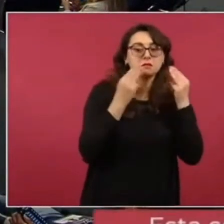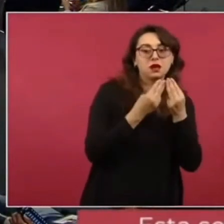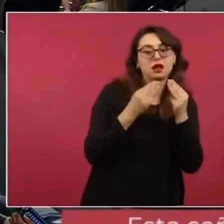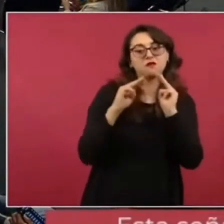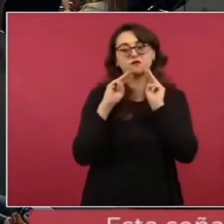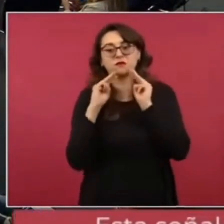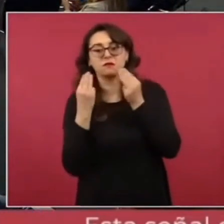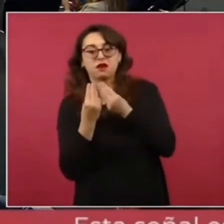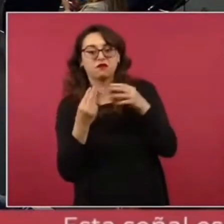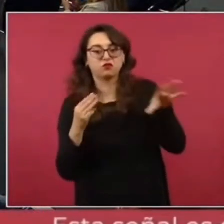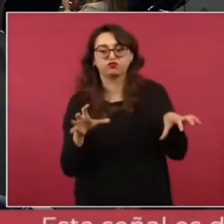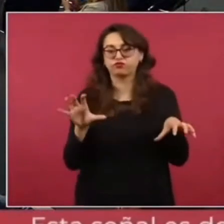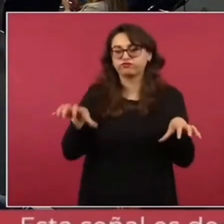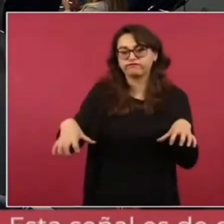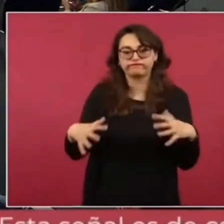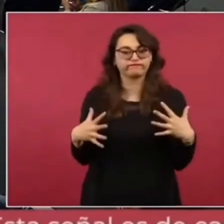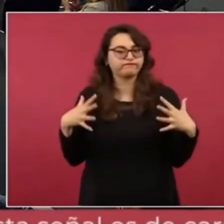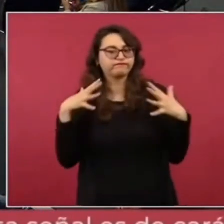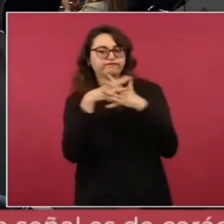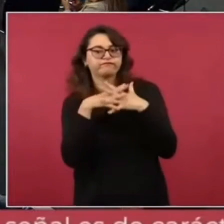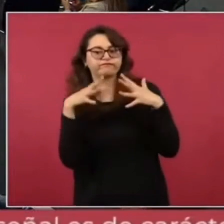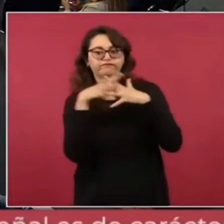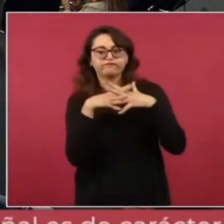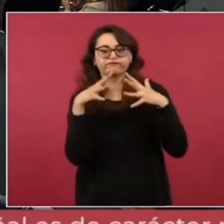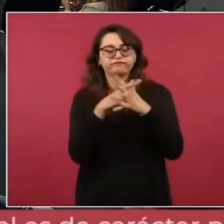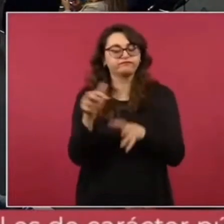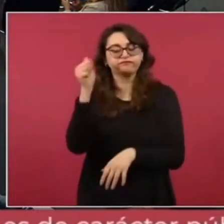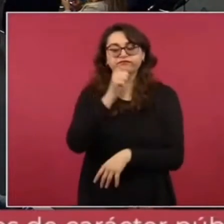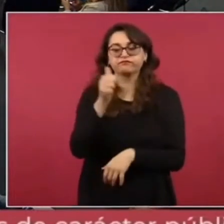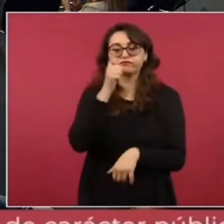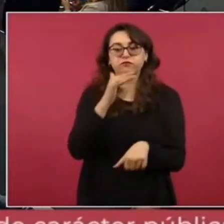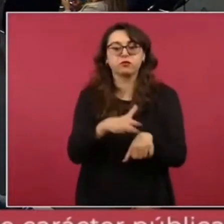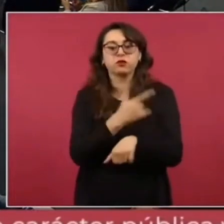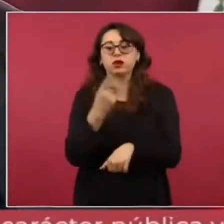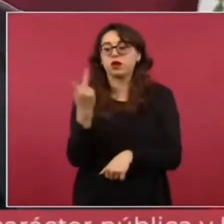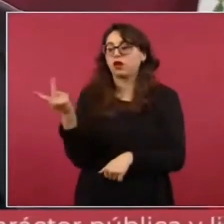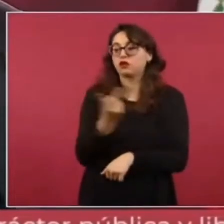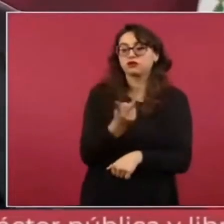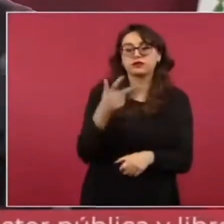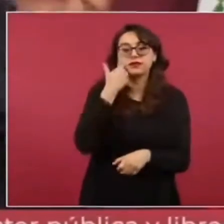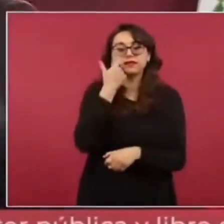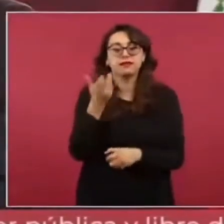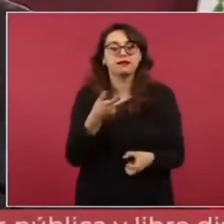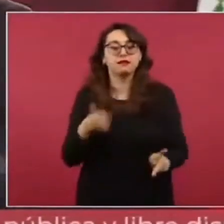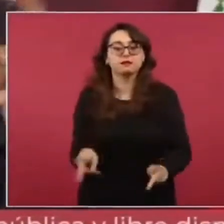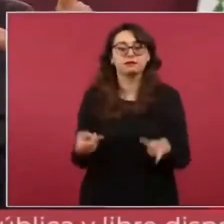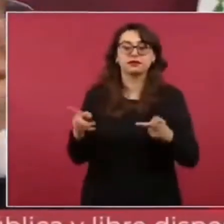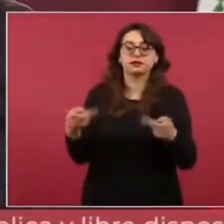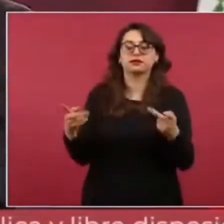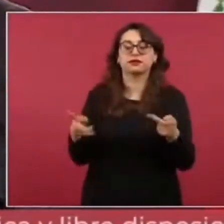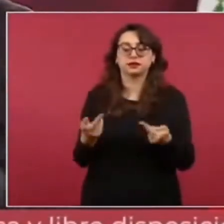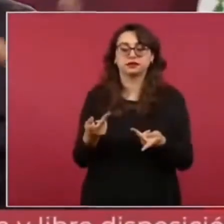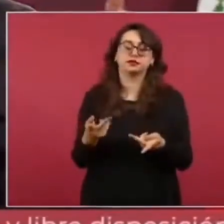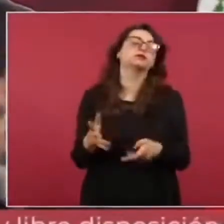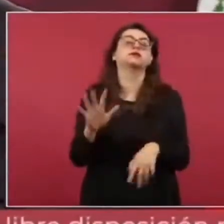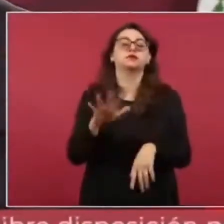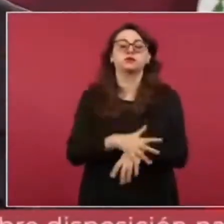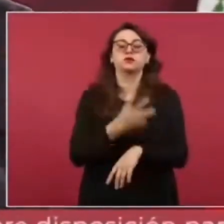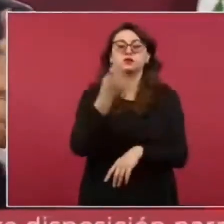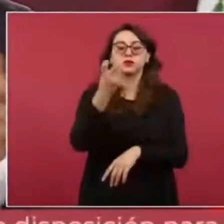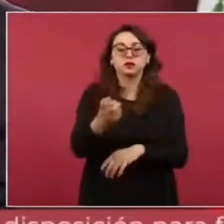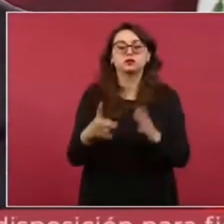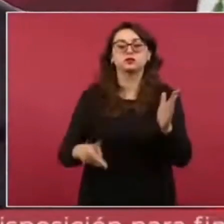por ese mercado, y por eso los